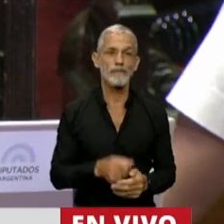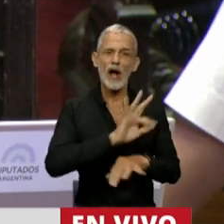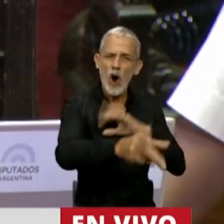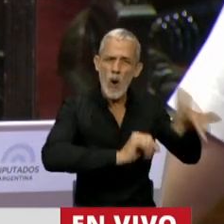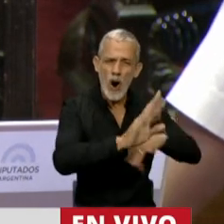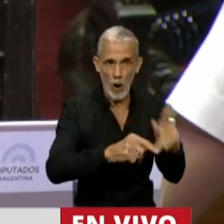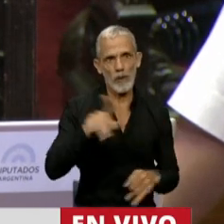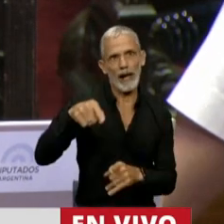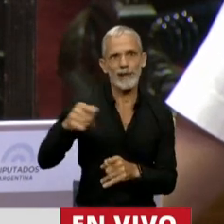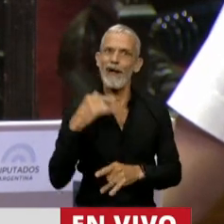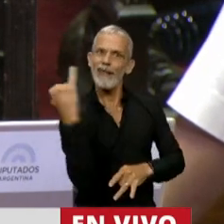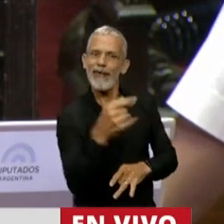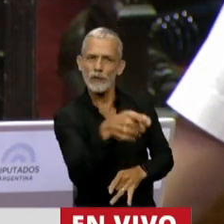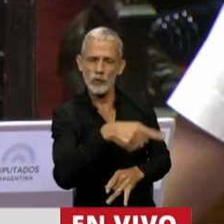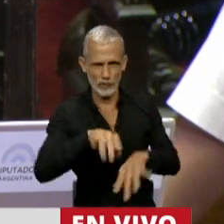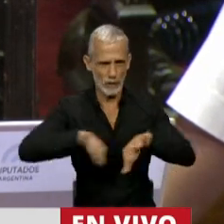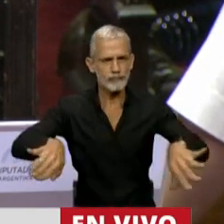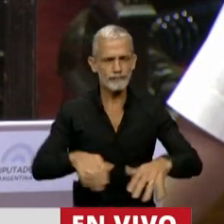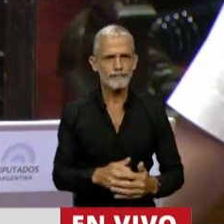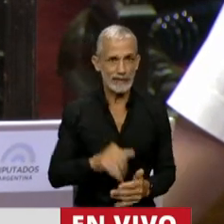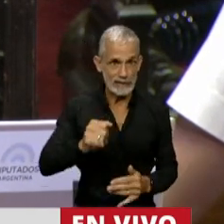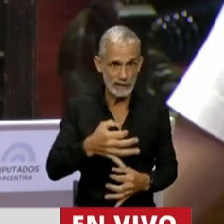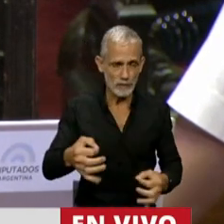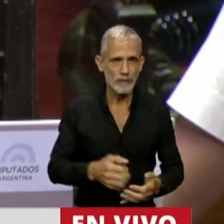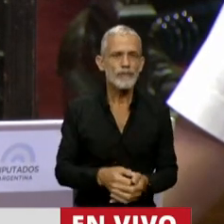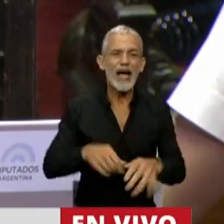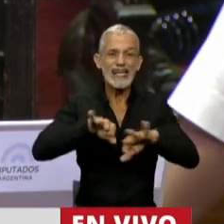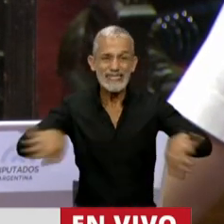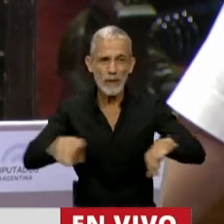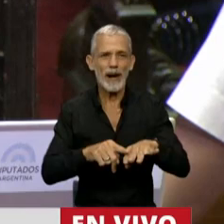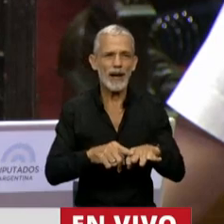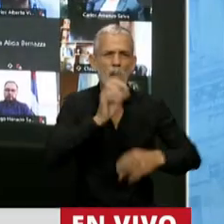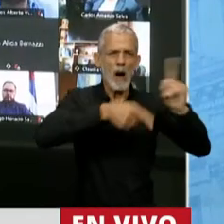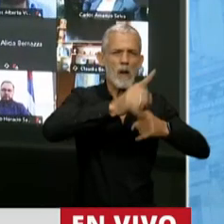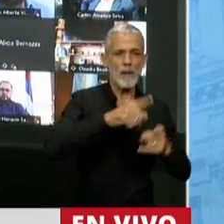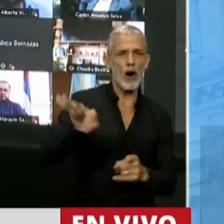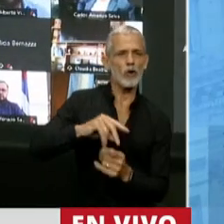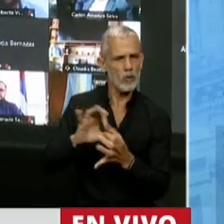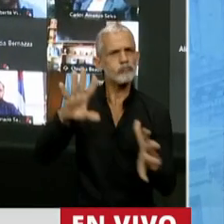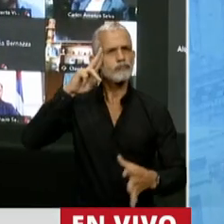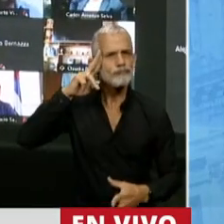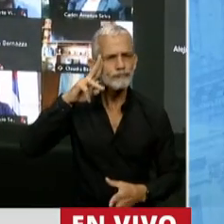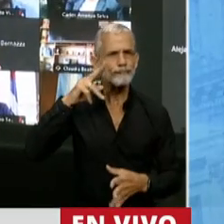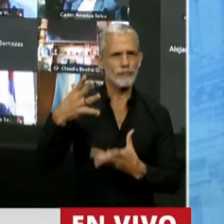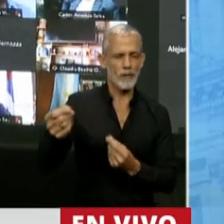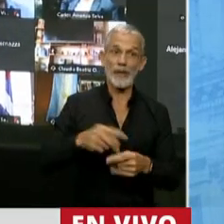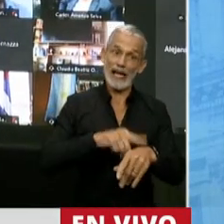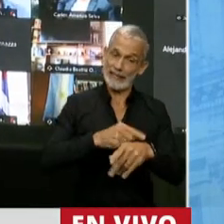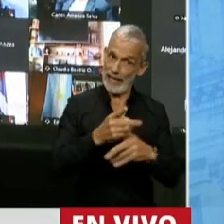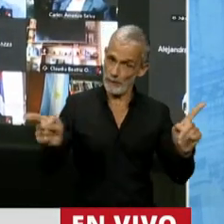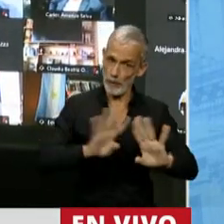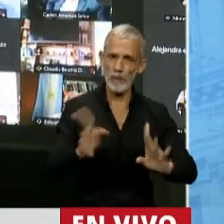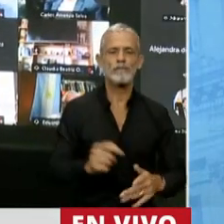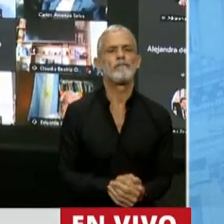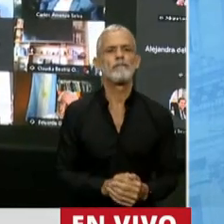robaron de quienes los denunciamos, los que separan a los autoritarios de los republicanos. Ya está pasado el tiempo,